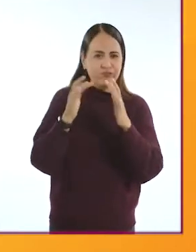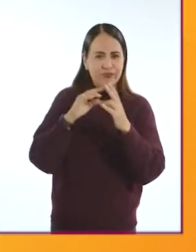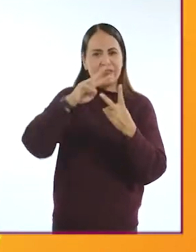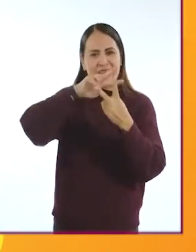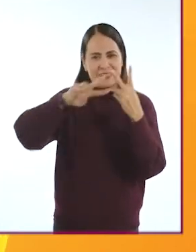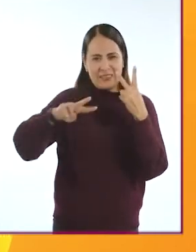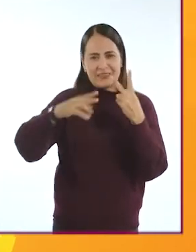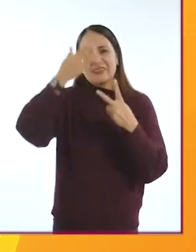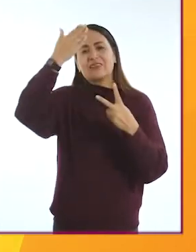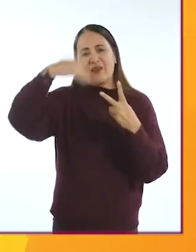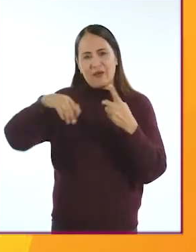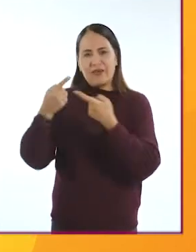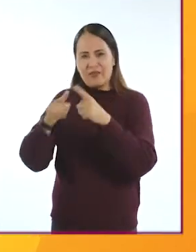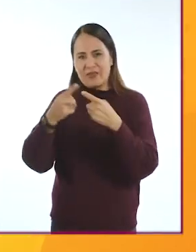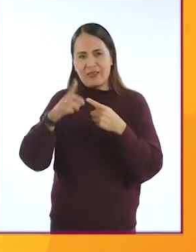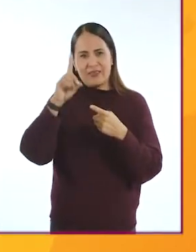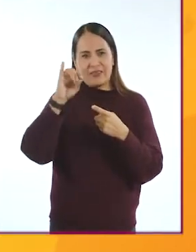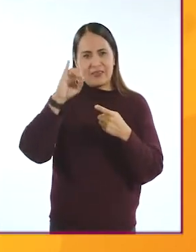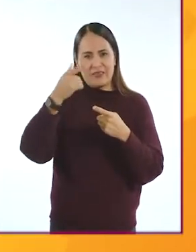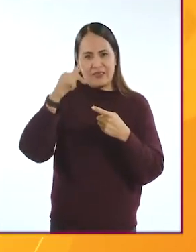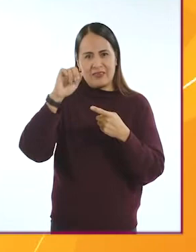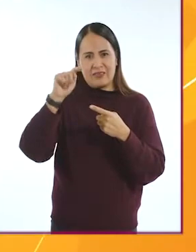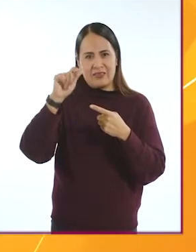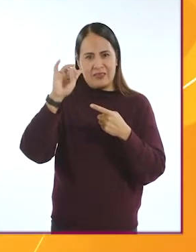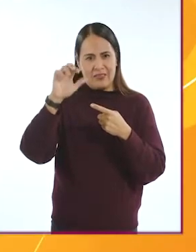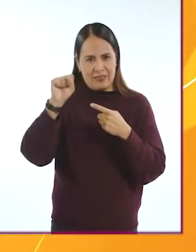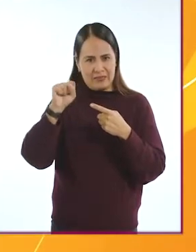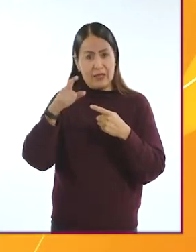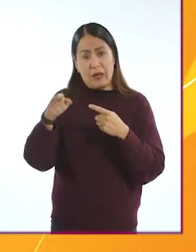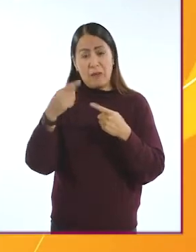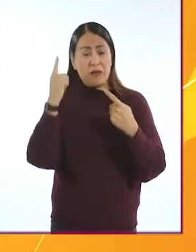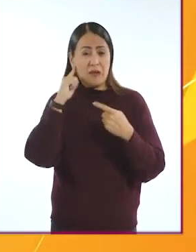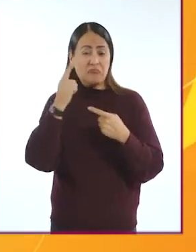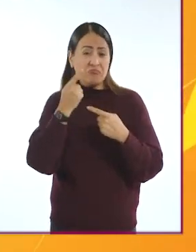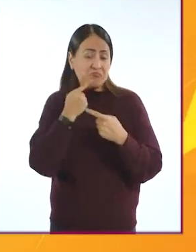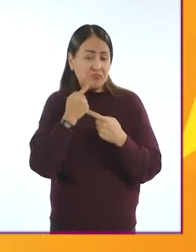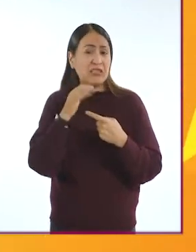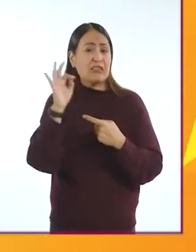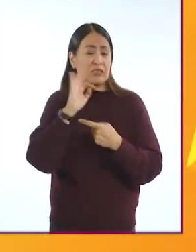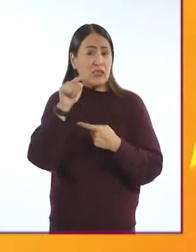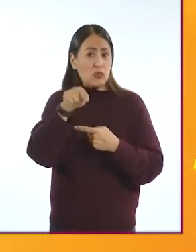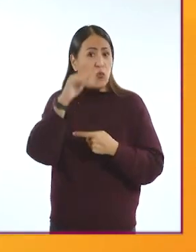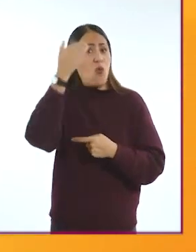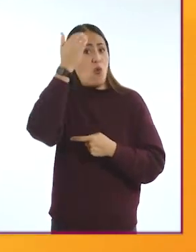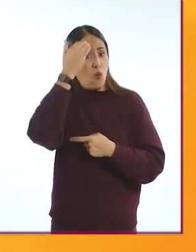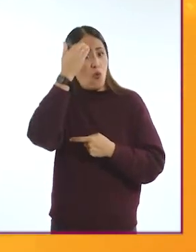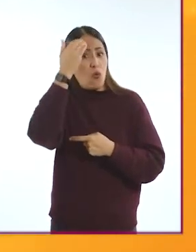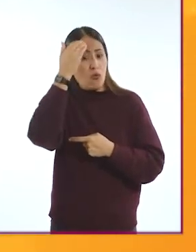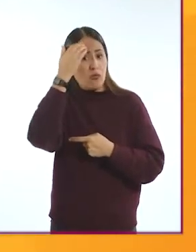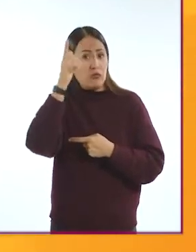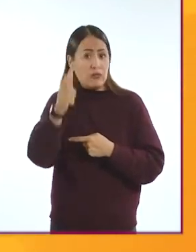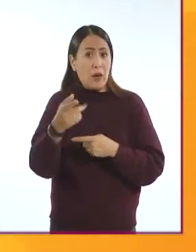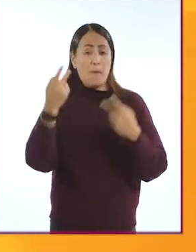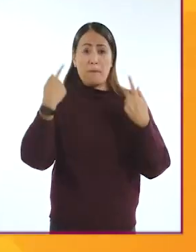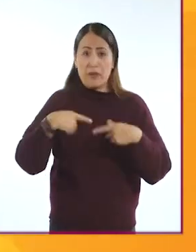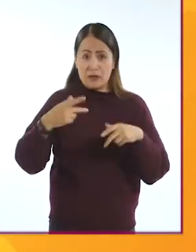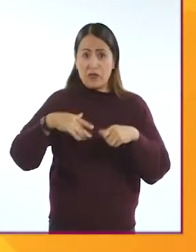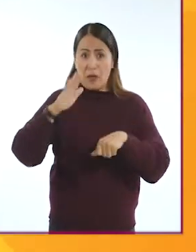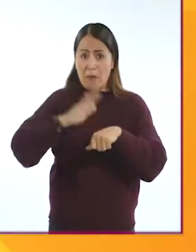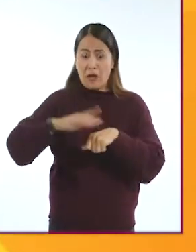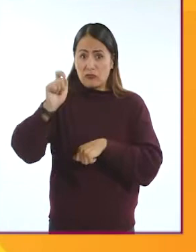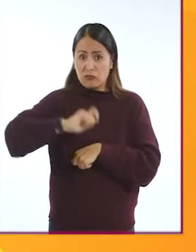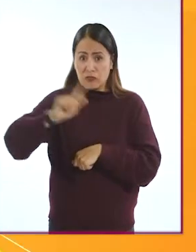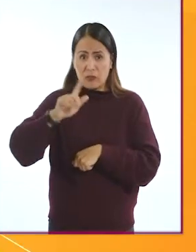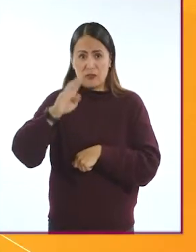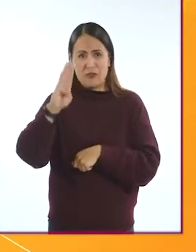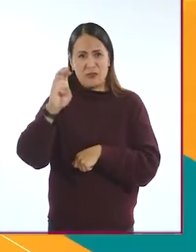con el hashtag SaberesDigitales. Sobre la capacidad limitada para escuchar, seguramente conoces a Beethoven, quien ha sido la persona más famosa